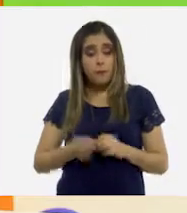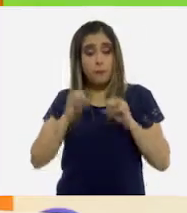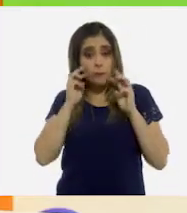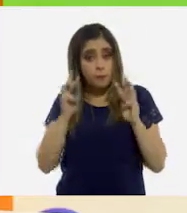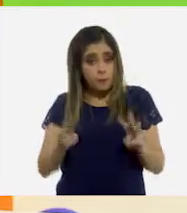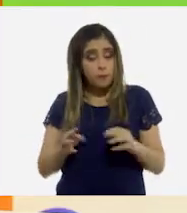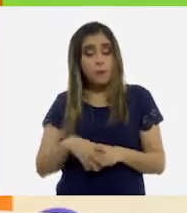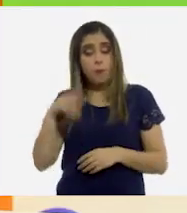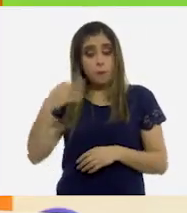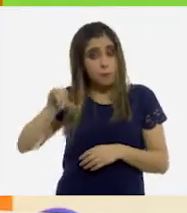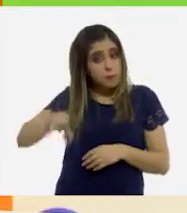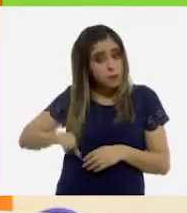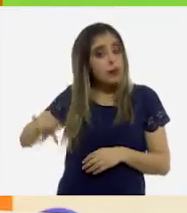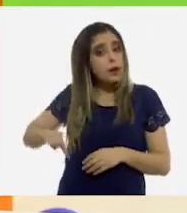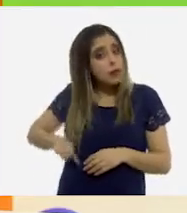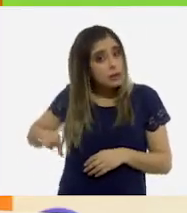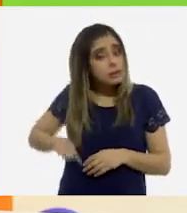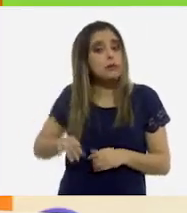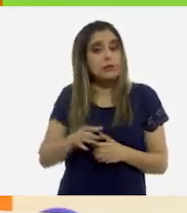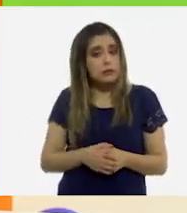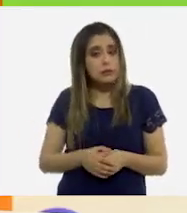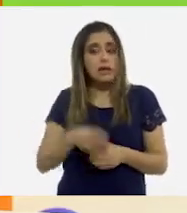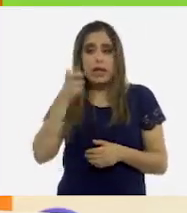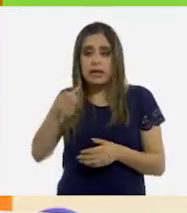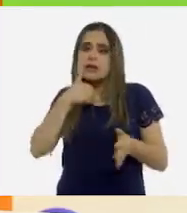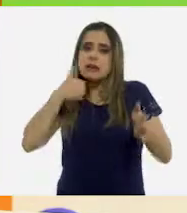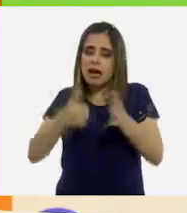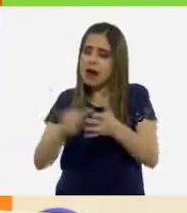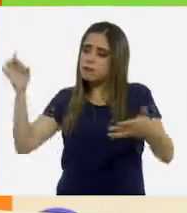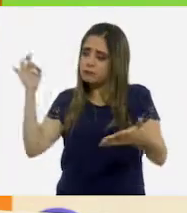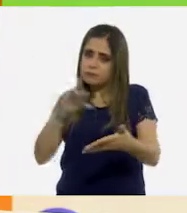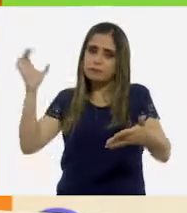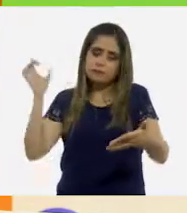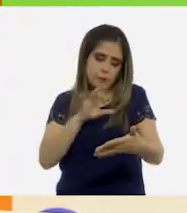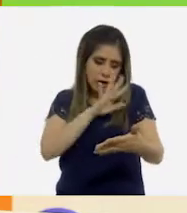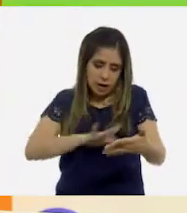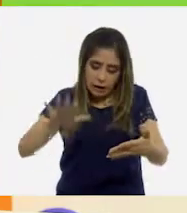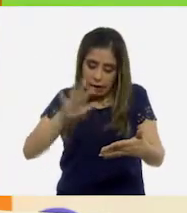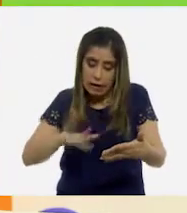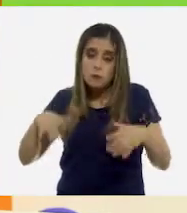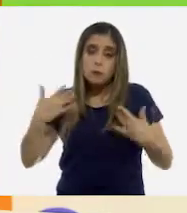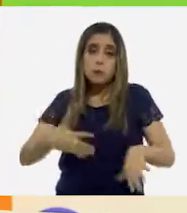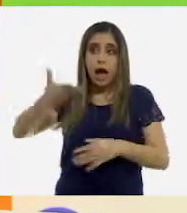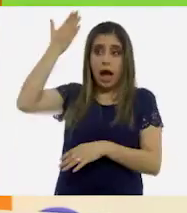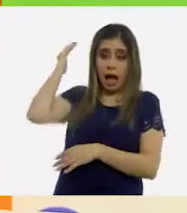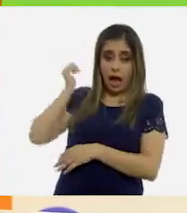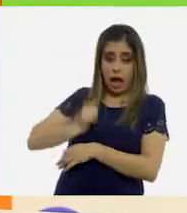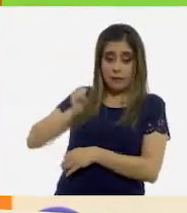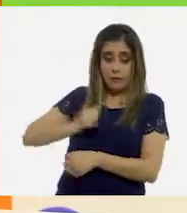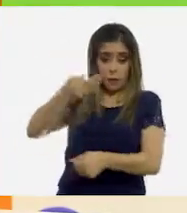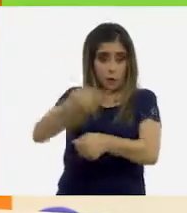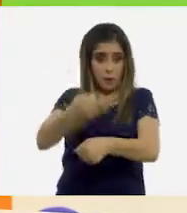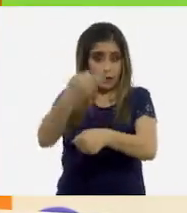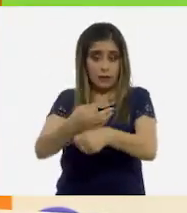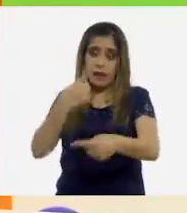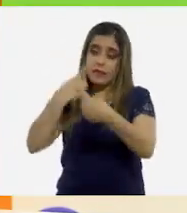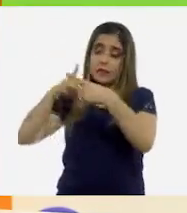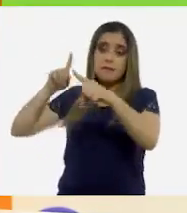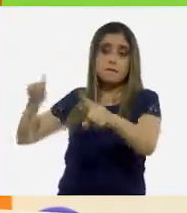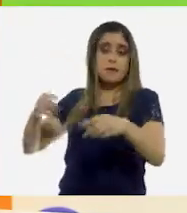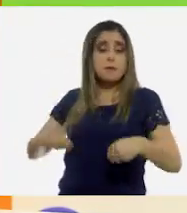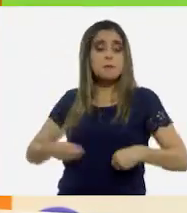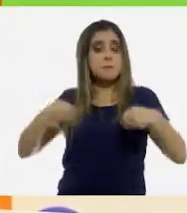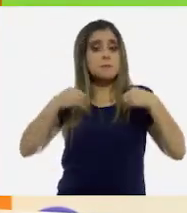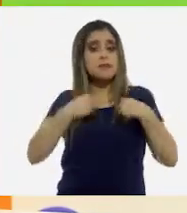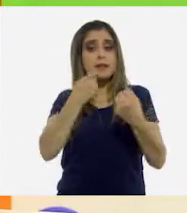¡Qué interesante! Con los comentarios del buzón podemos imaginar algunos cambios en la forma de vida en niñas y niños